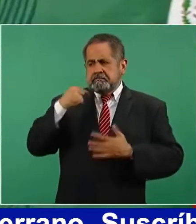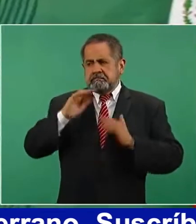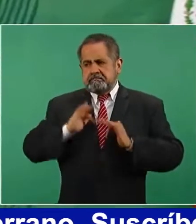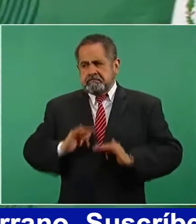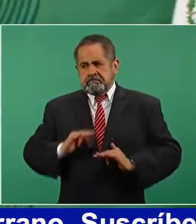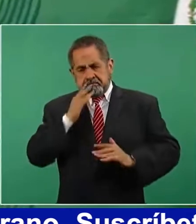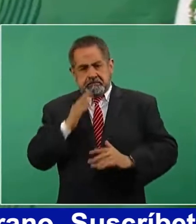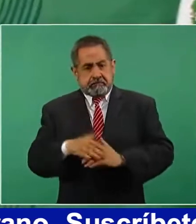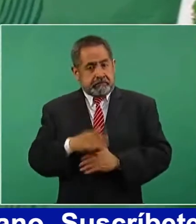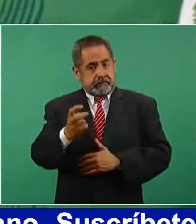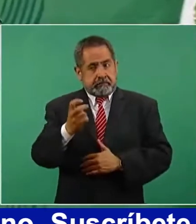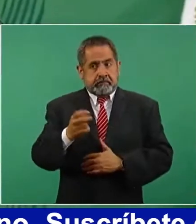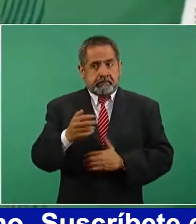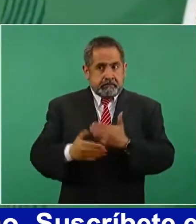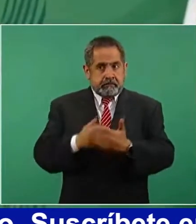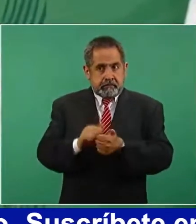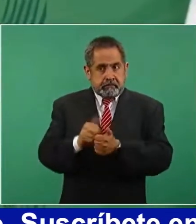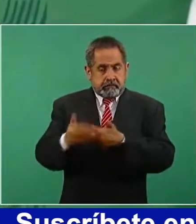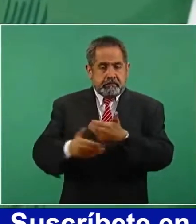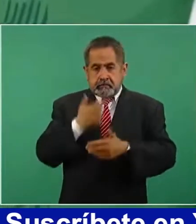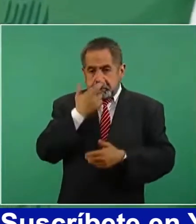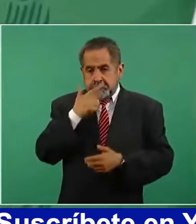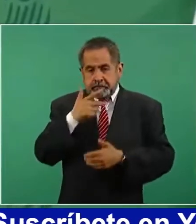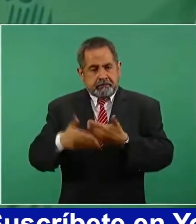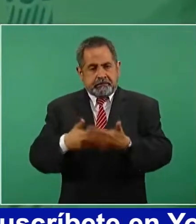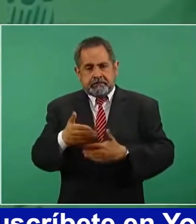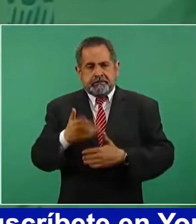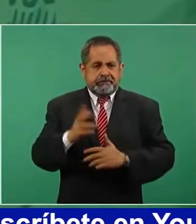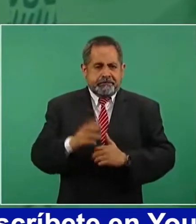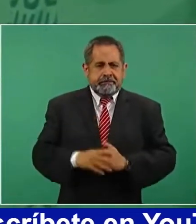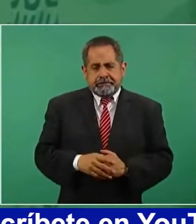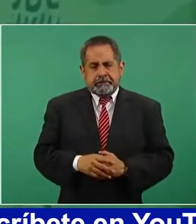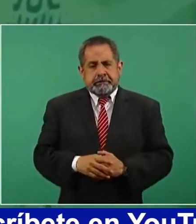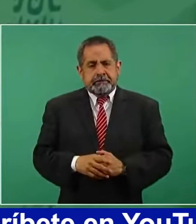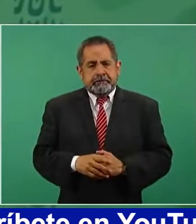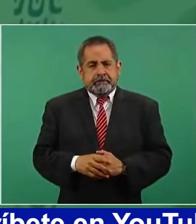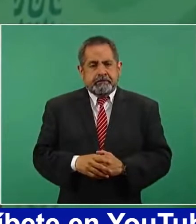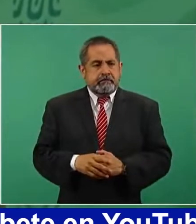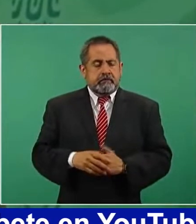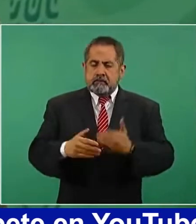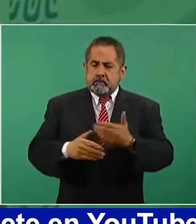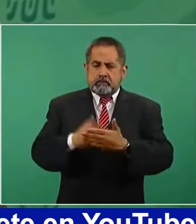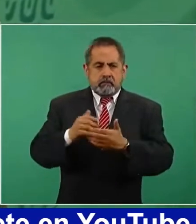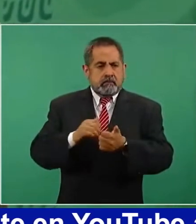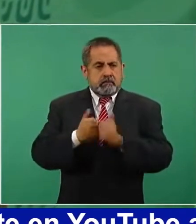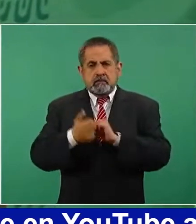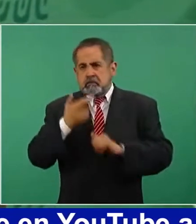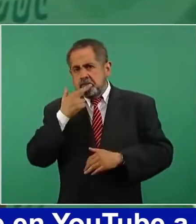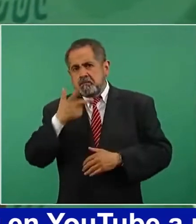Y esto tiene que ir dando resultados. Y ya hay muy buenos resultados.